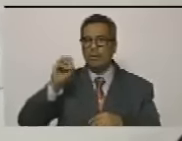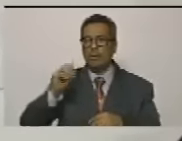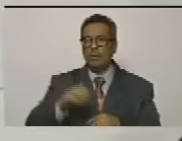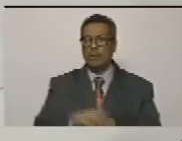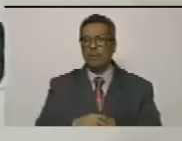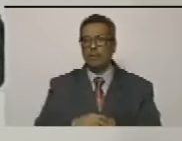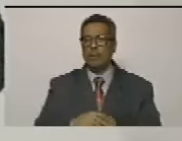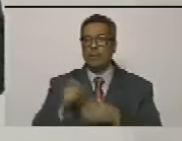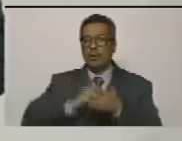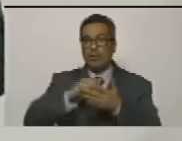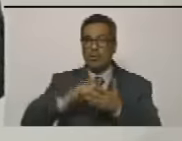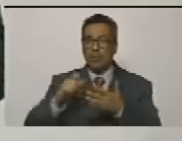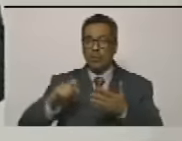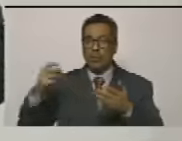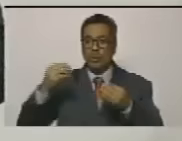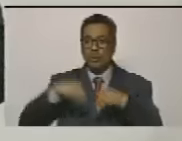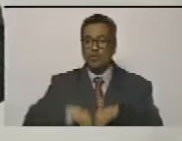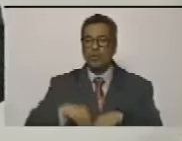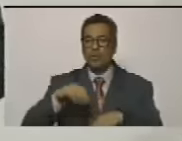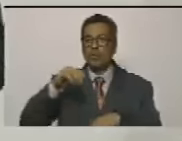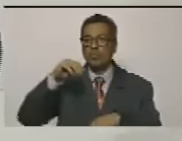un contrato con un baremo